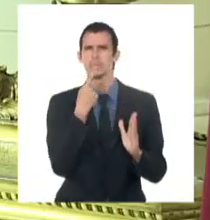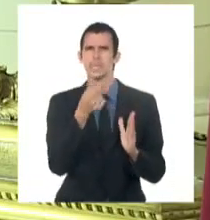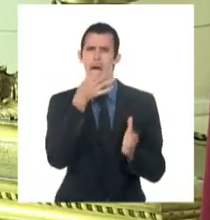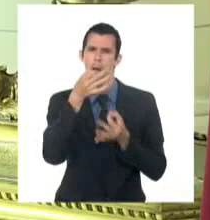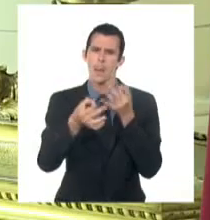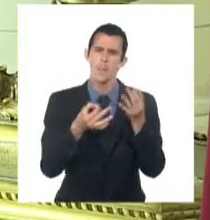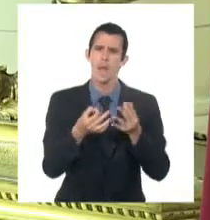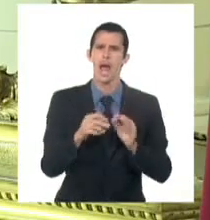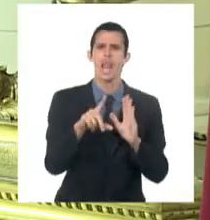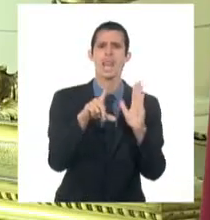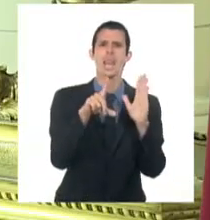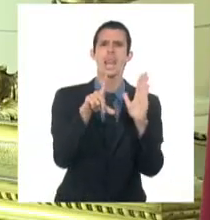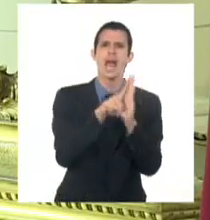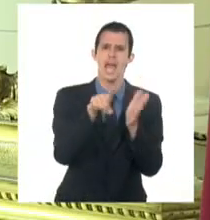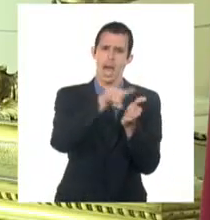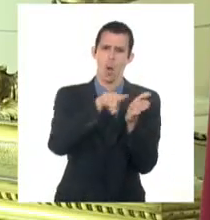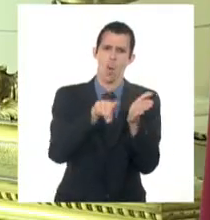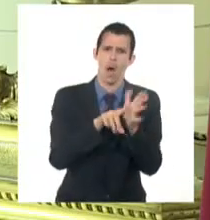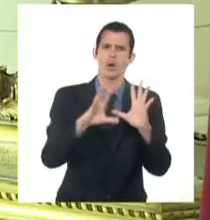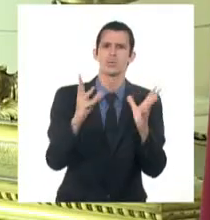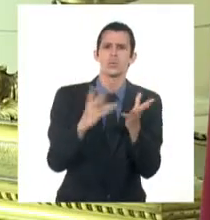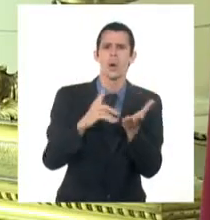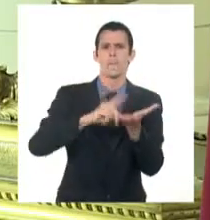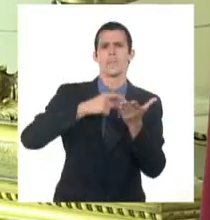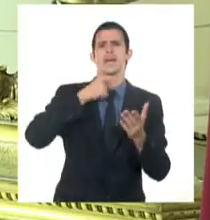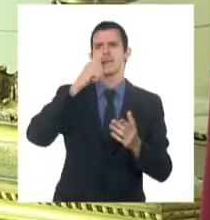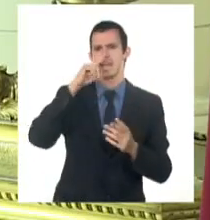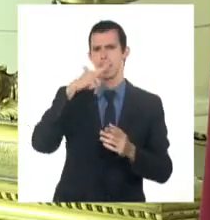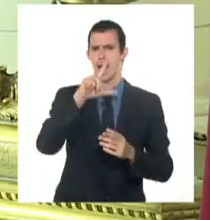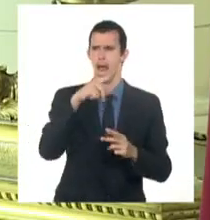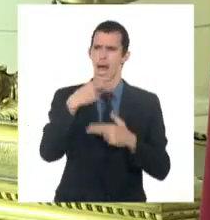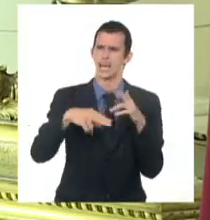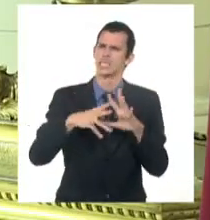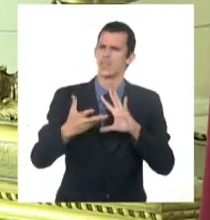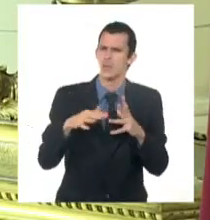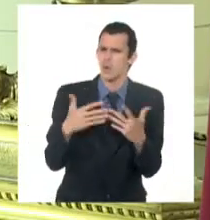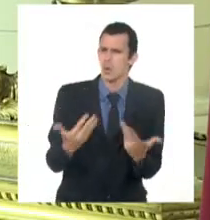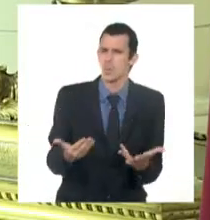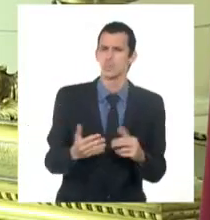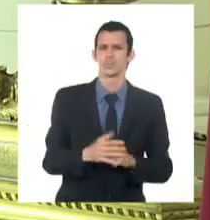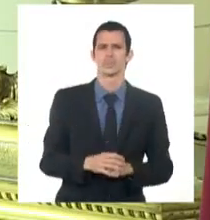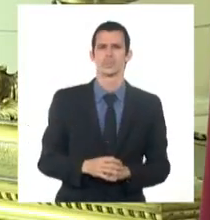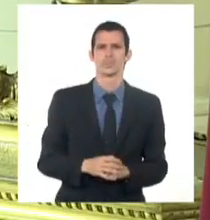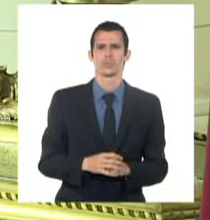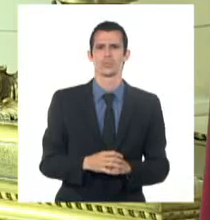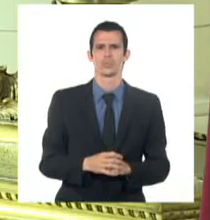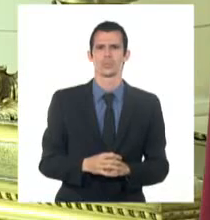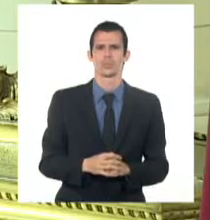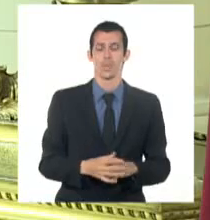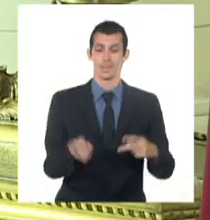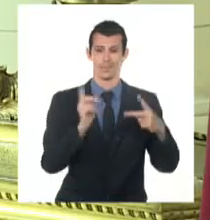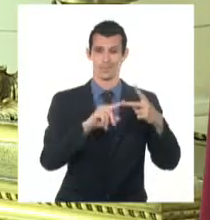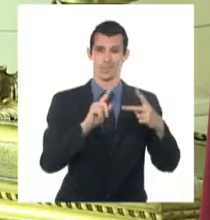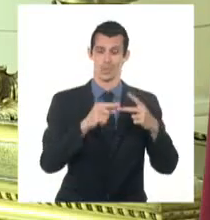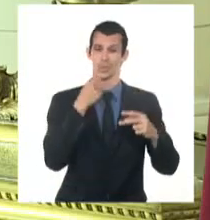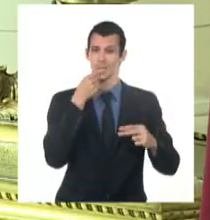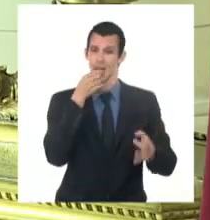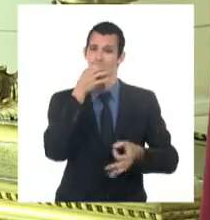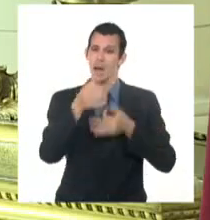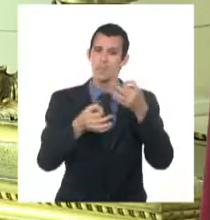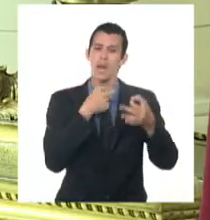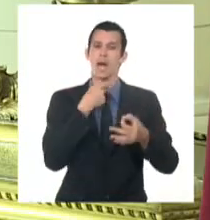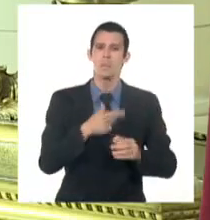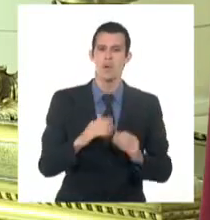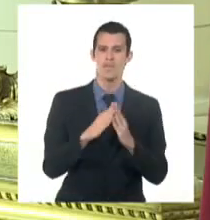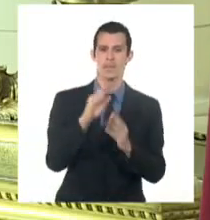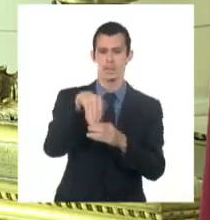penal, y un segundo decreto ley relacionado con el régimen especial de seguridad social para ciudadanos cubanos